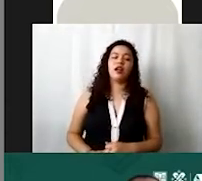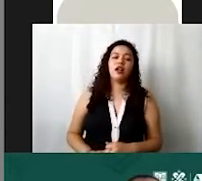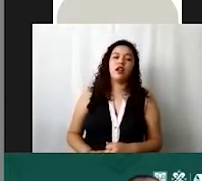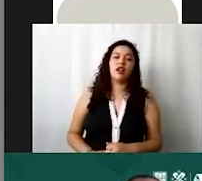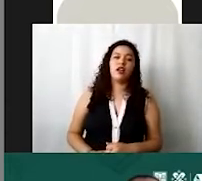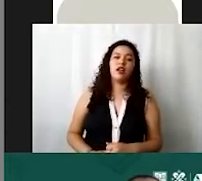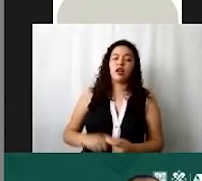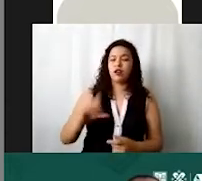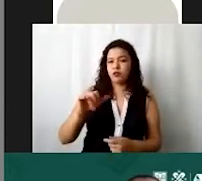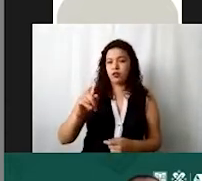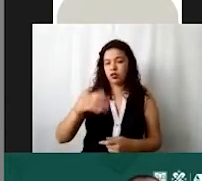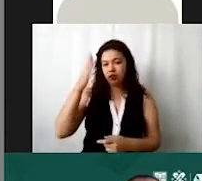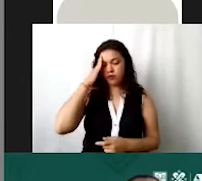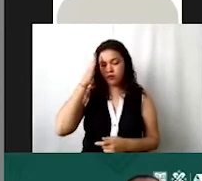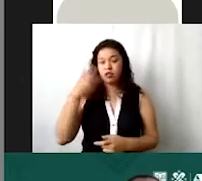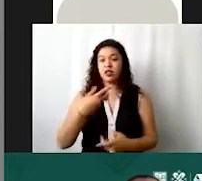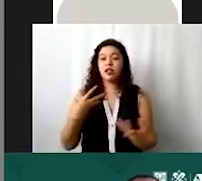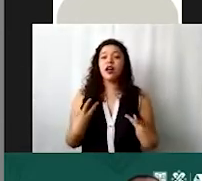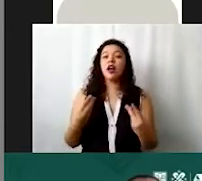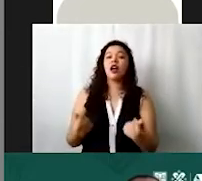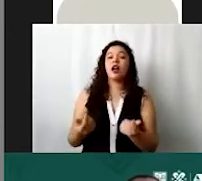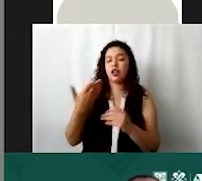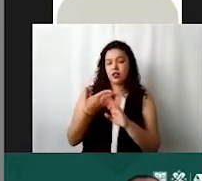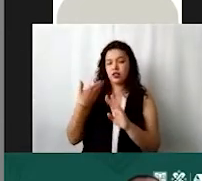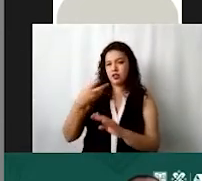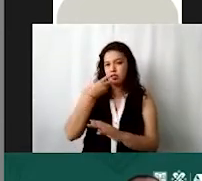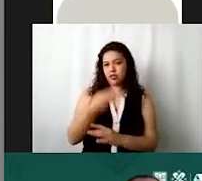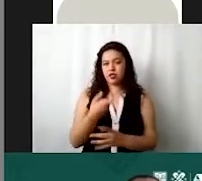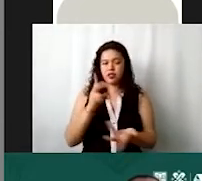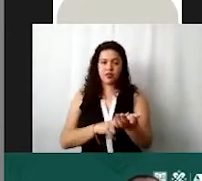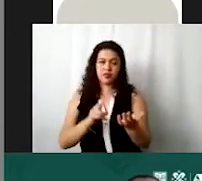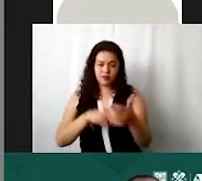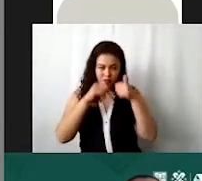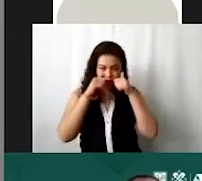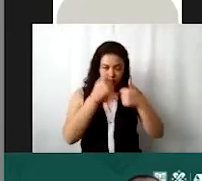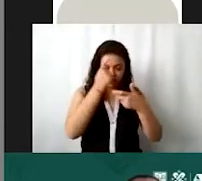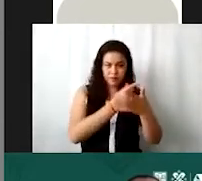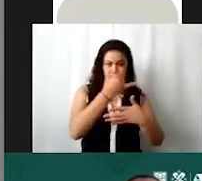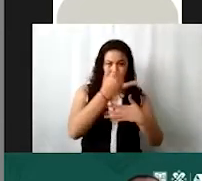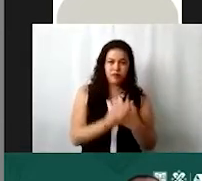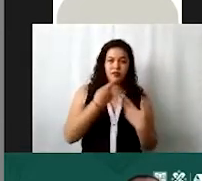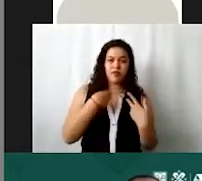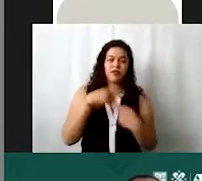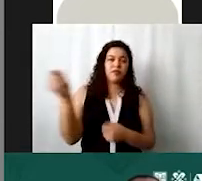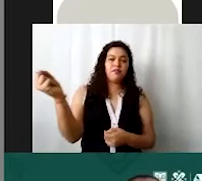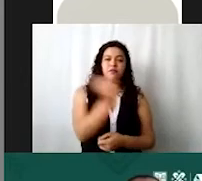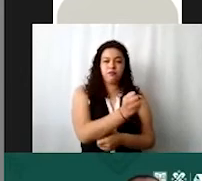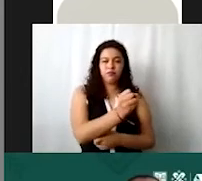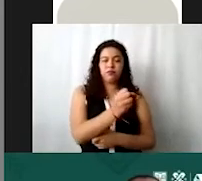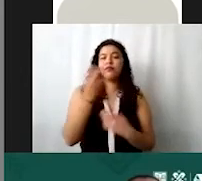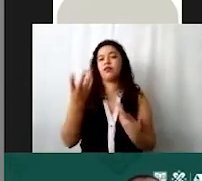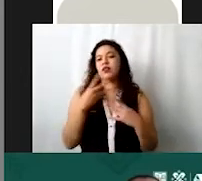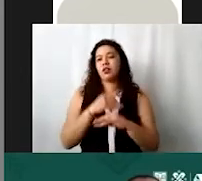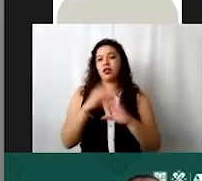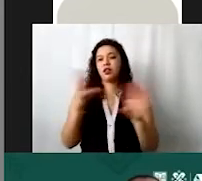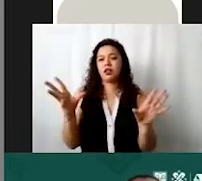van en gastos como les comenté hace rato en el costo asistencial del proyecto donde vayan a asignar a la persona obviamente no está